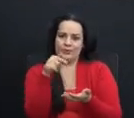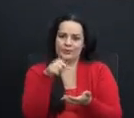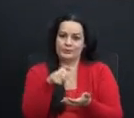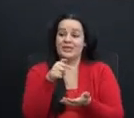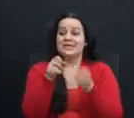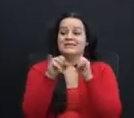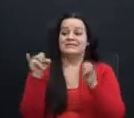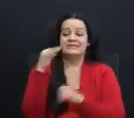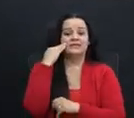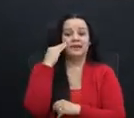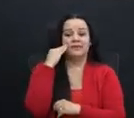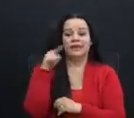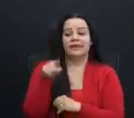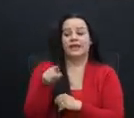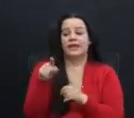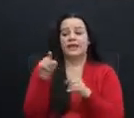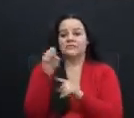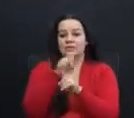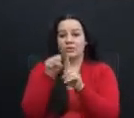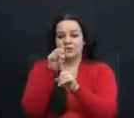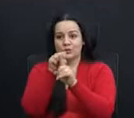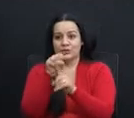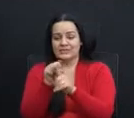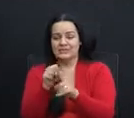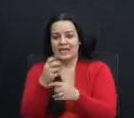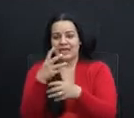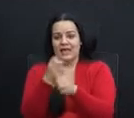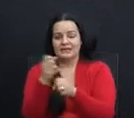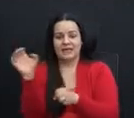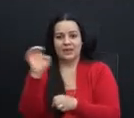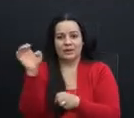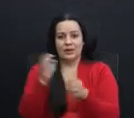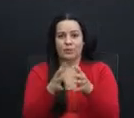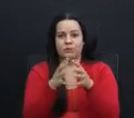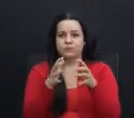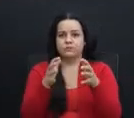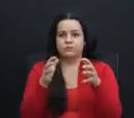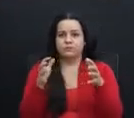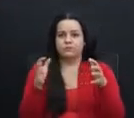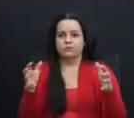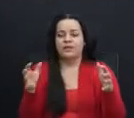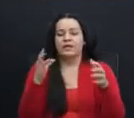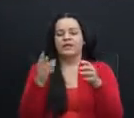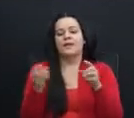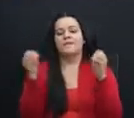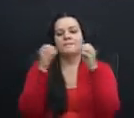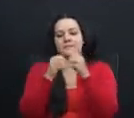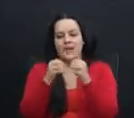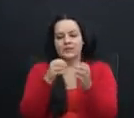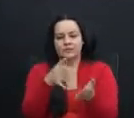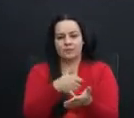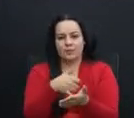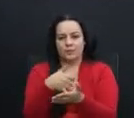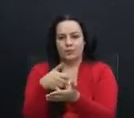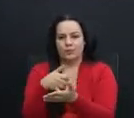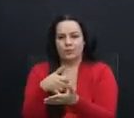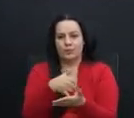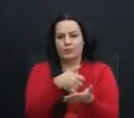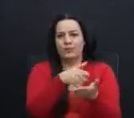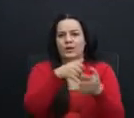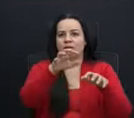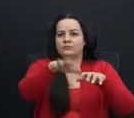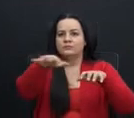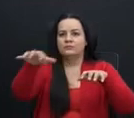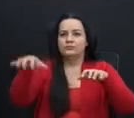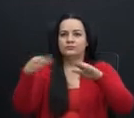fenómenos que provocan las emergencias van en aumento y cada vez son más vulnerables las diferentes